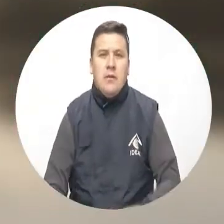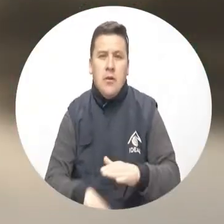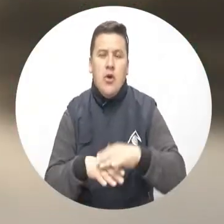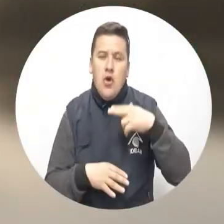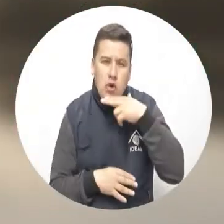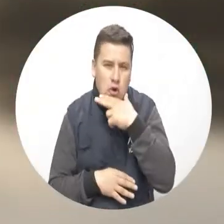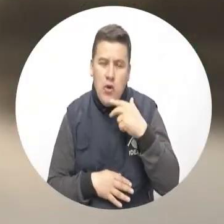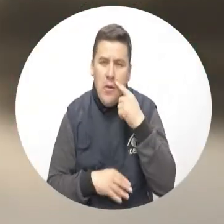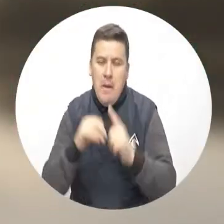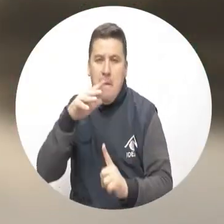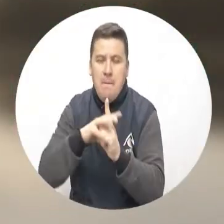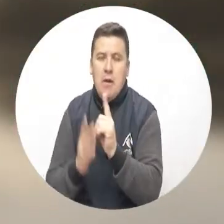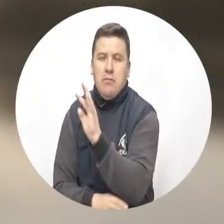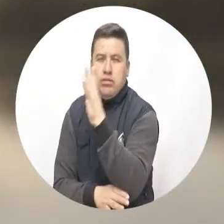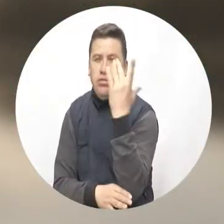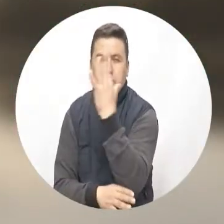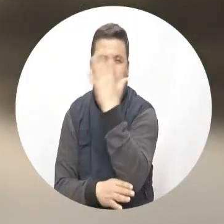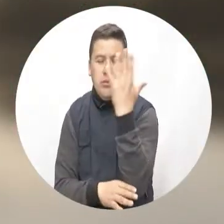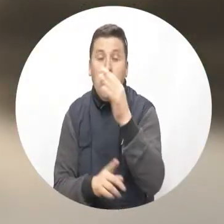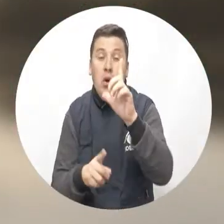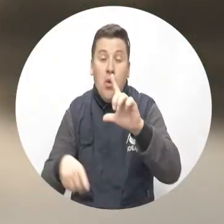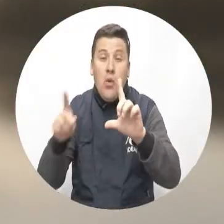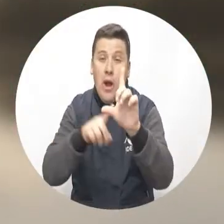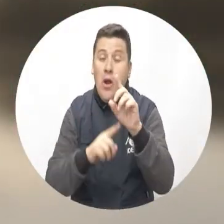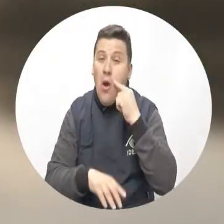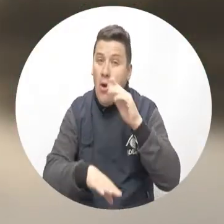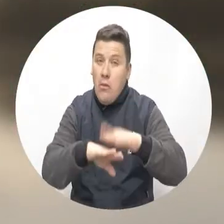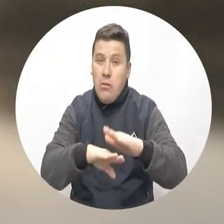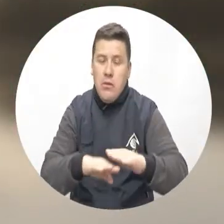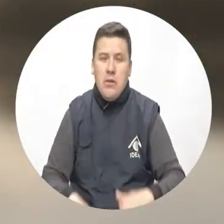alerta roja por incendios en municipios de La Guajira